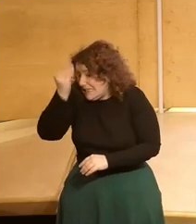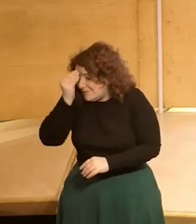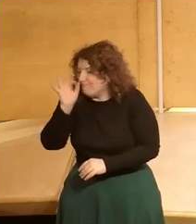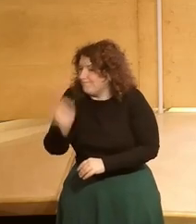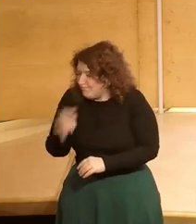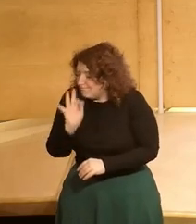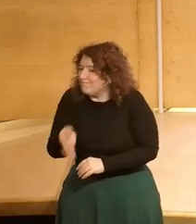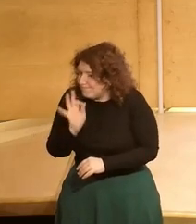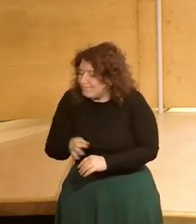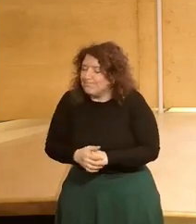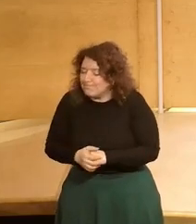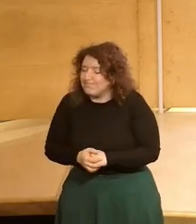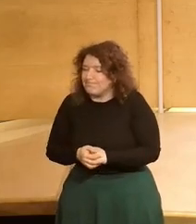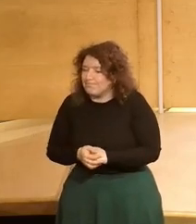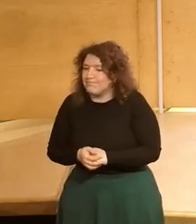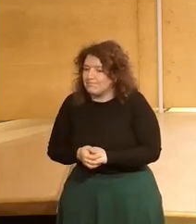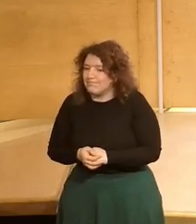efectivamente si hay algo